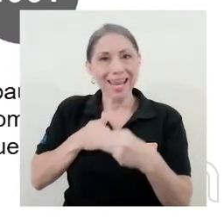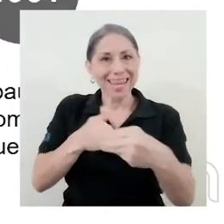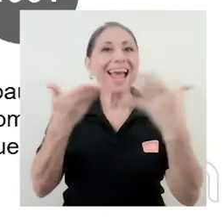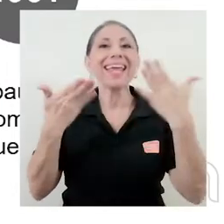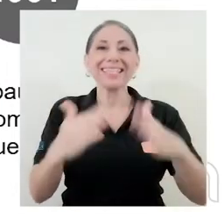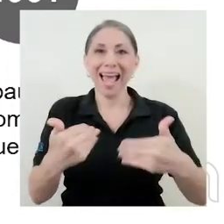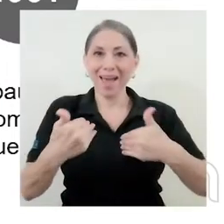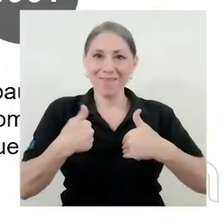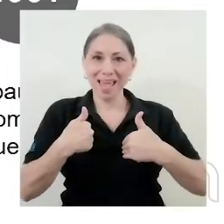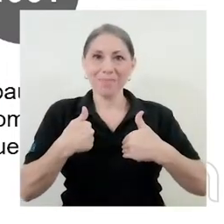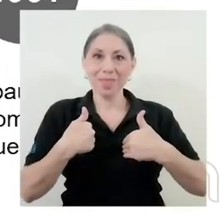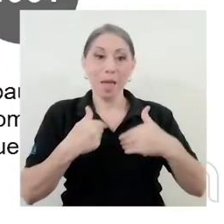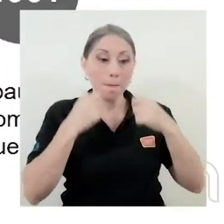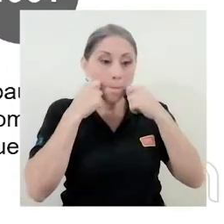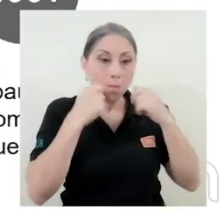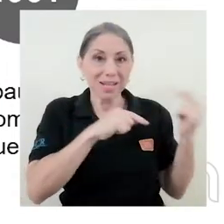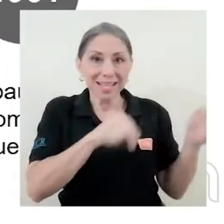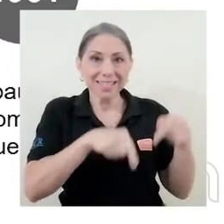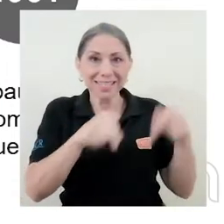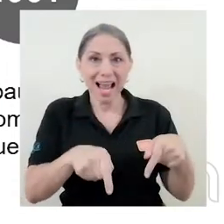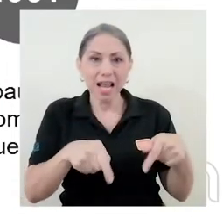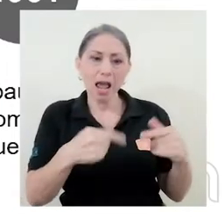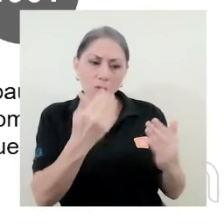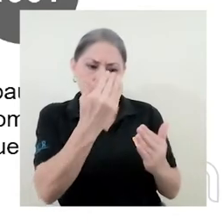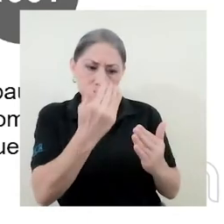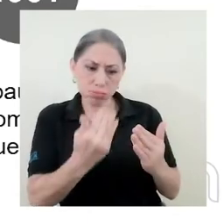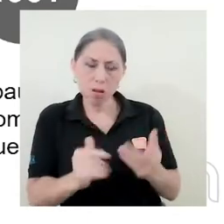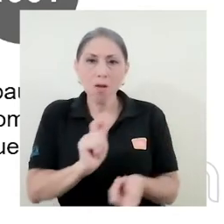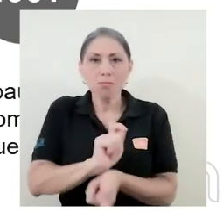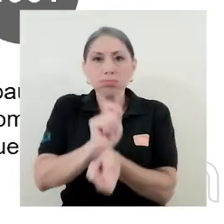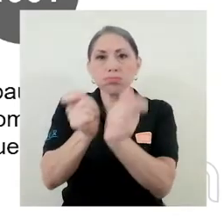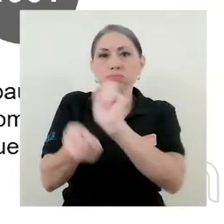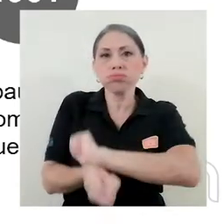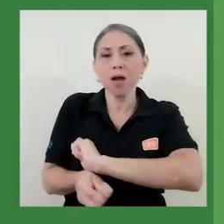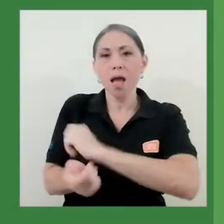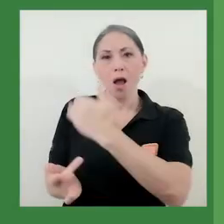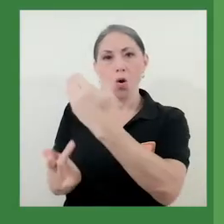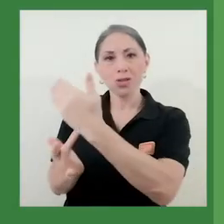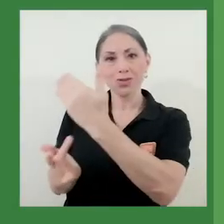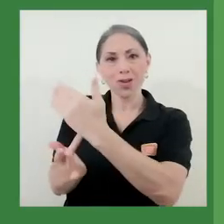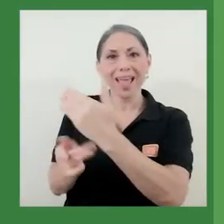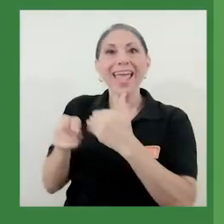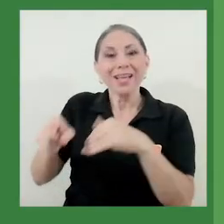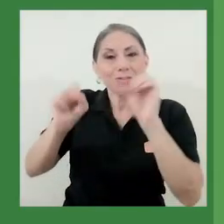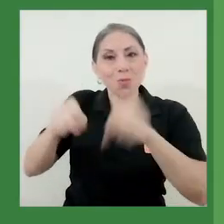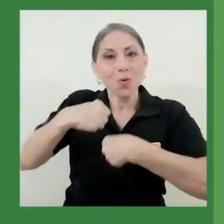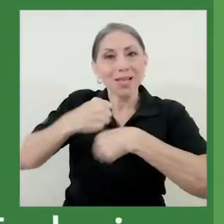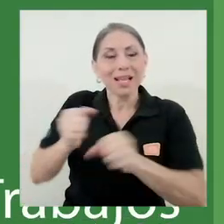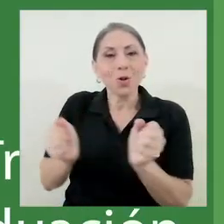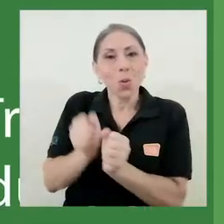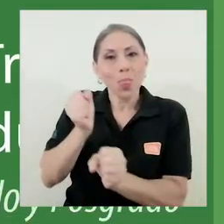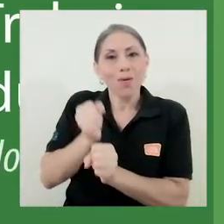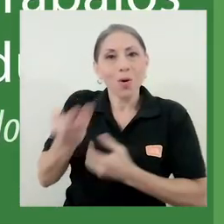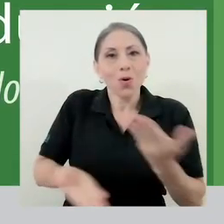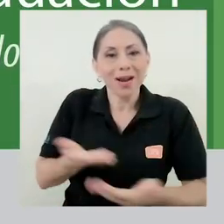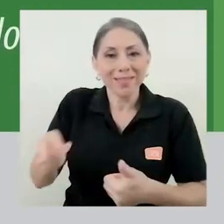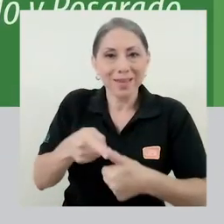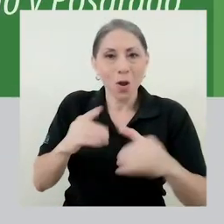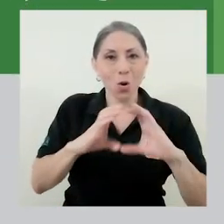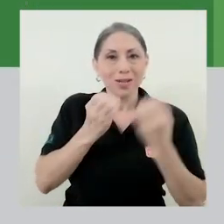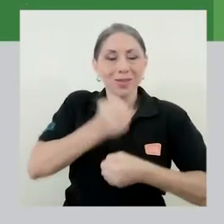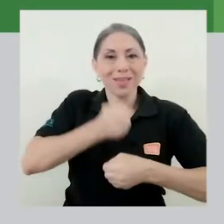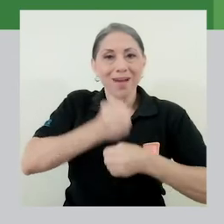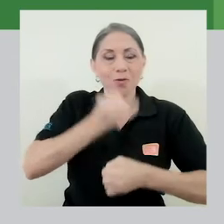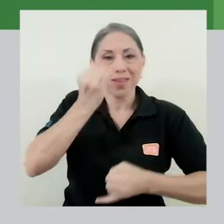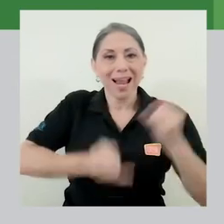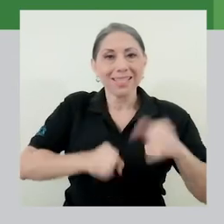existente para la modalidad presencial y se modificó a condiciones virtuales. Esto fue posible gracias al trabajo colaborativo entre